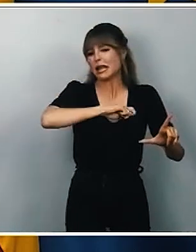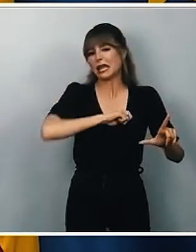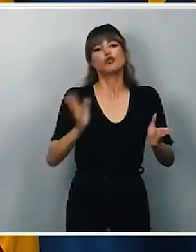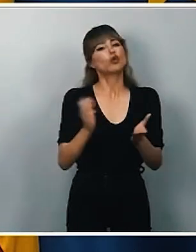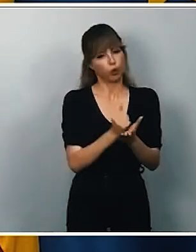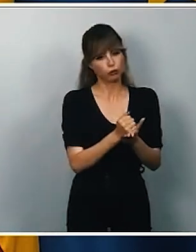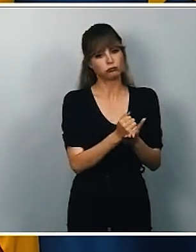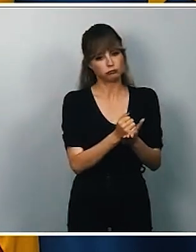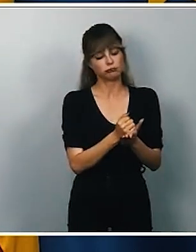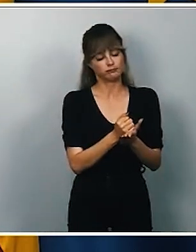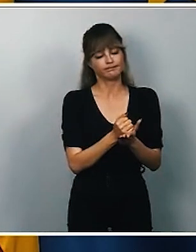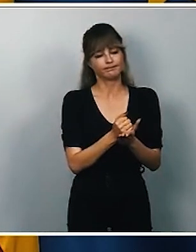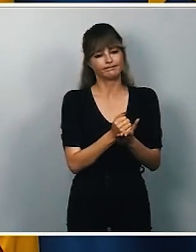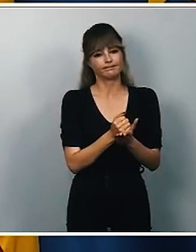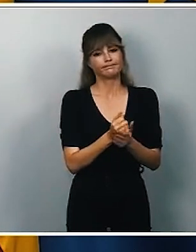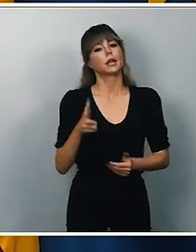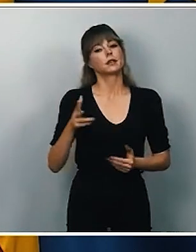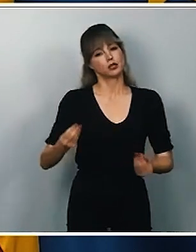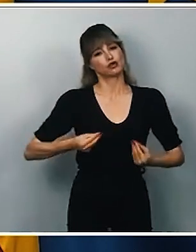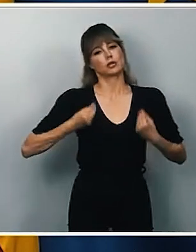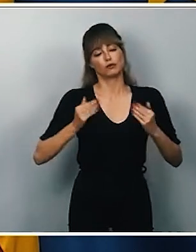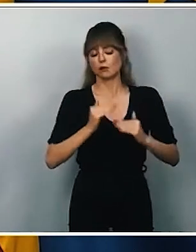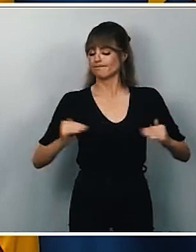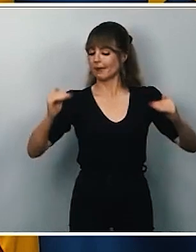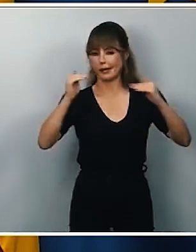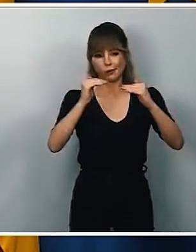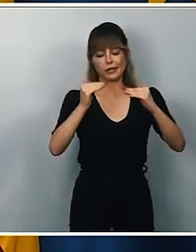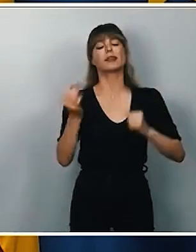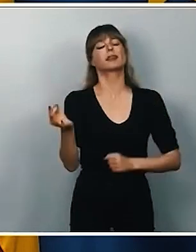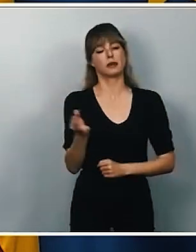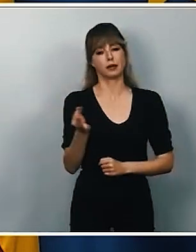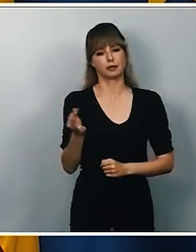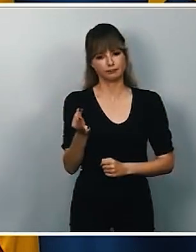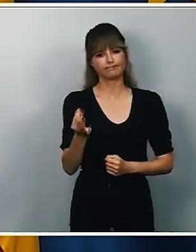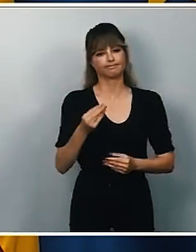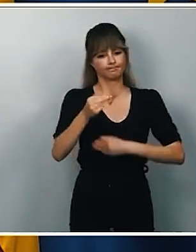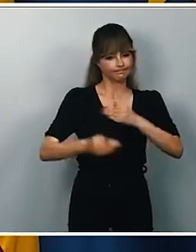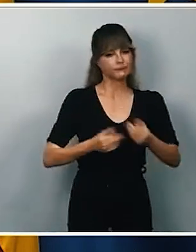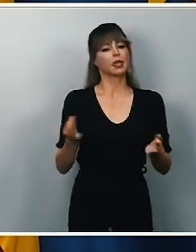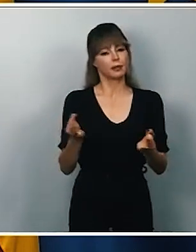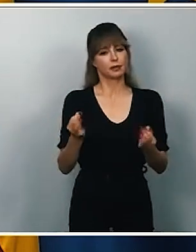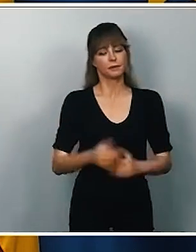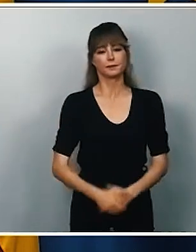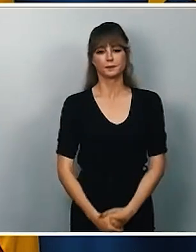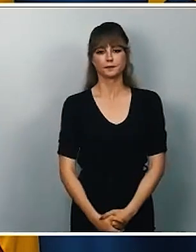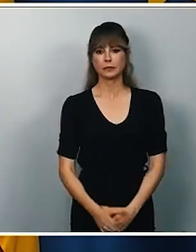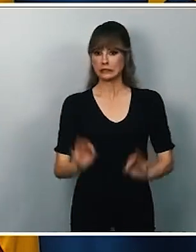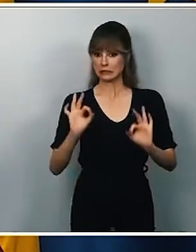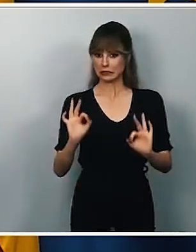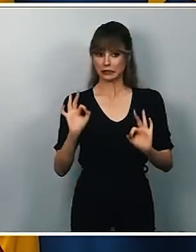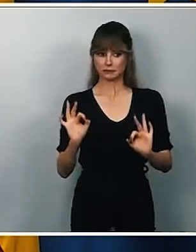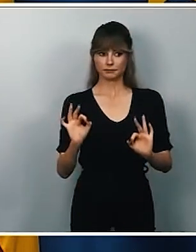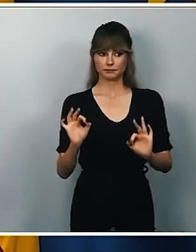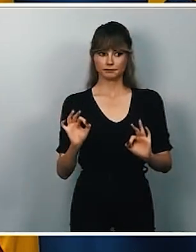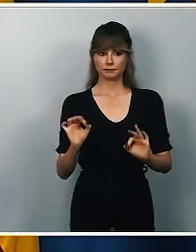pueden disfrutar estos derechos con igualdad y en plenitud de su ejercicio. Precisamente por eso